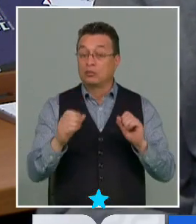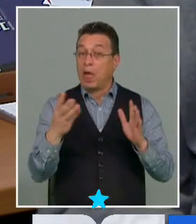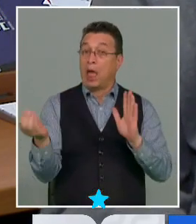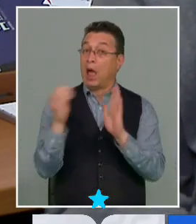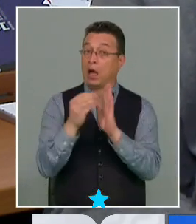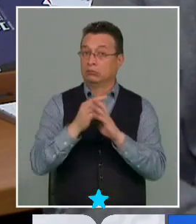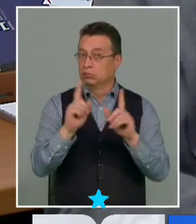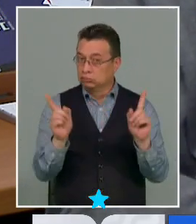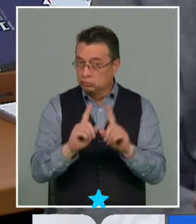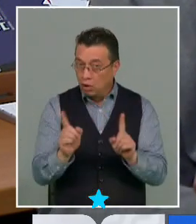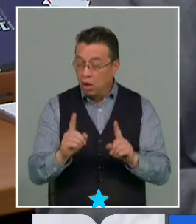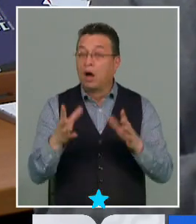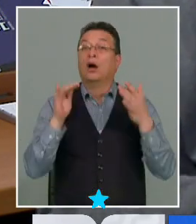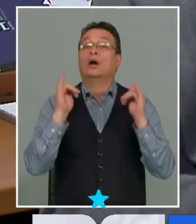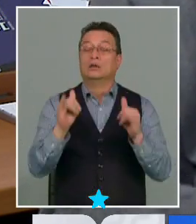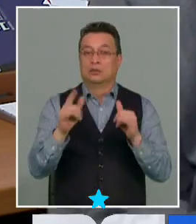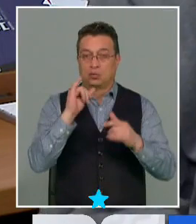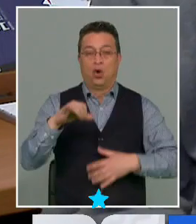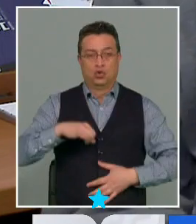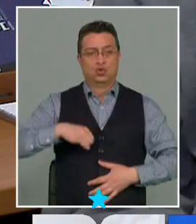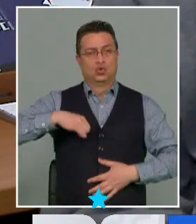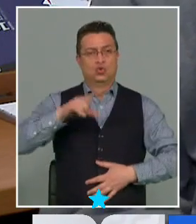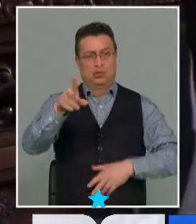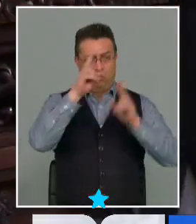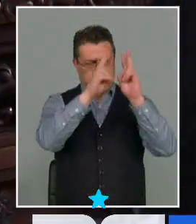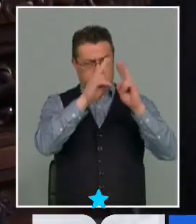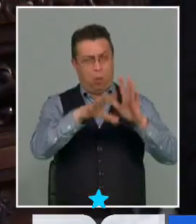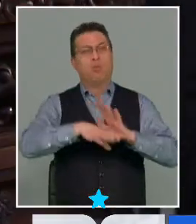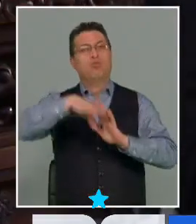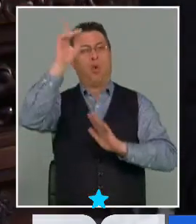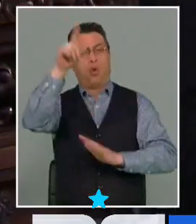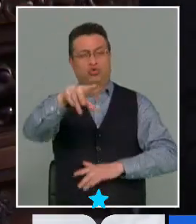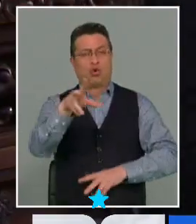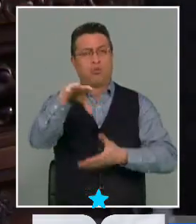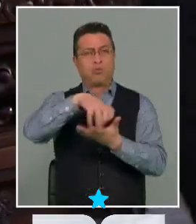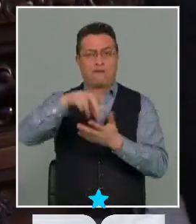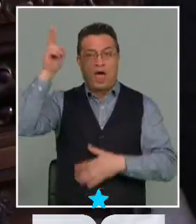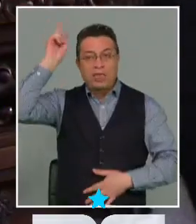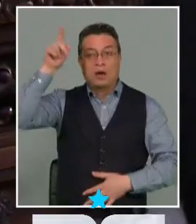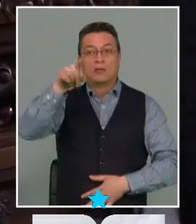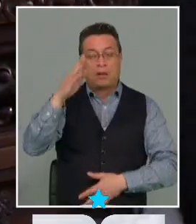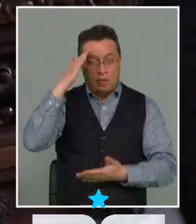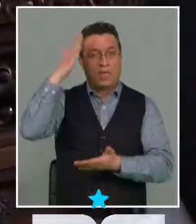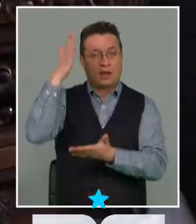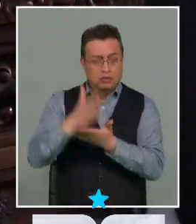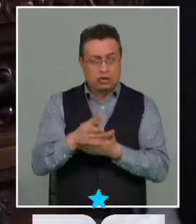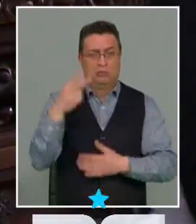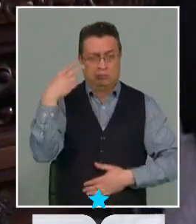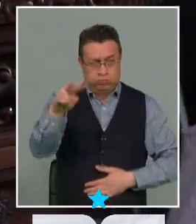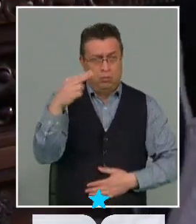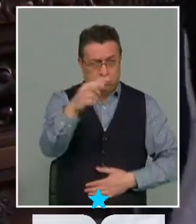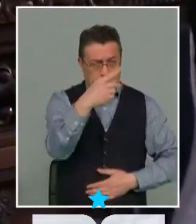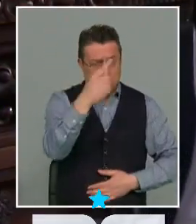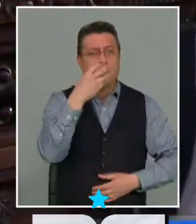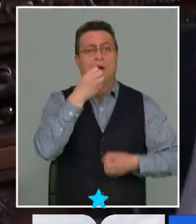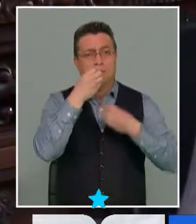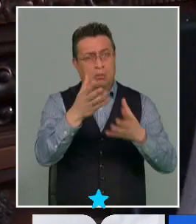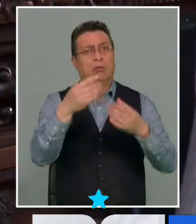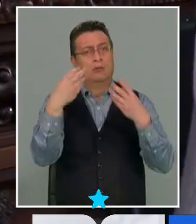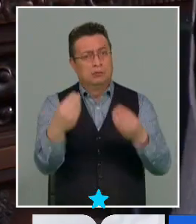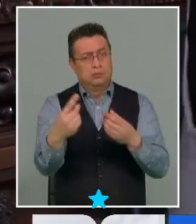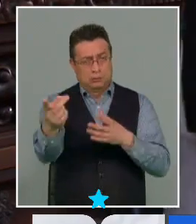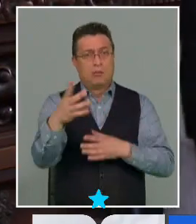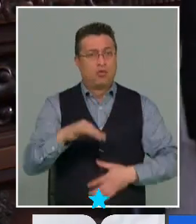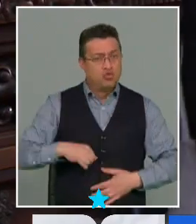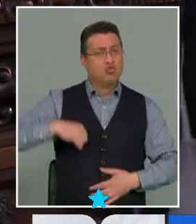exageración, considerando la situación privilegiada en que quedan los pueblos indígenas. Permitan tomar decisiones que les afecten, que les competan. No